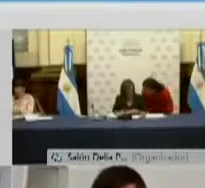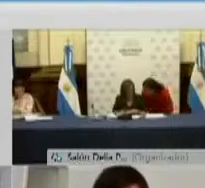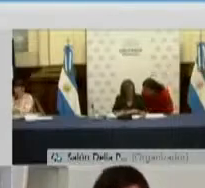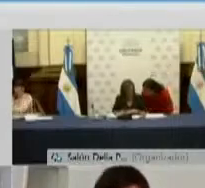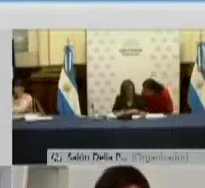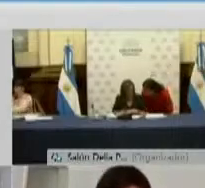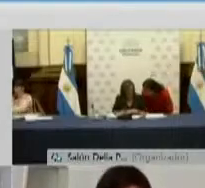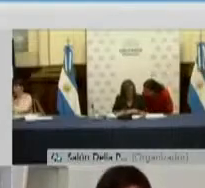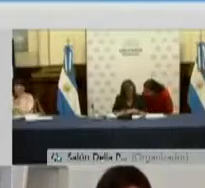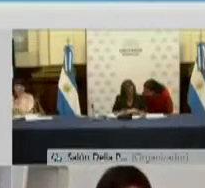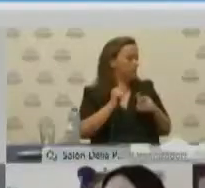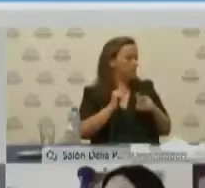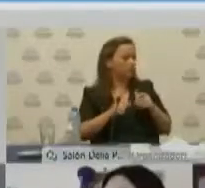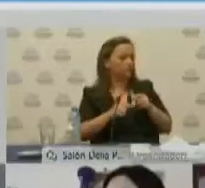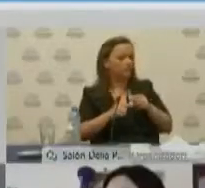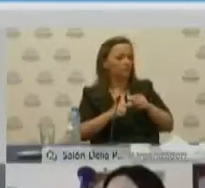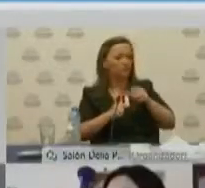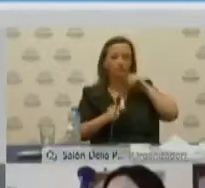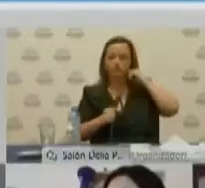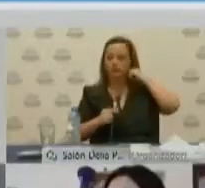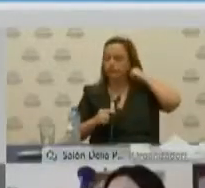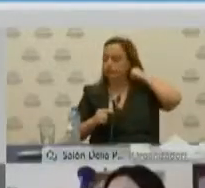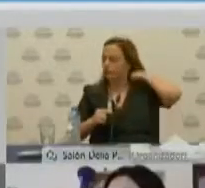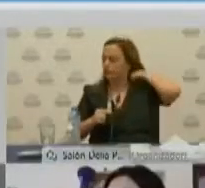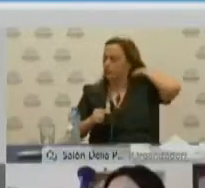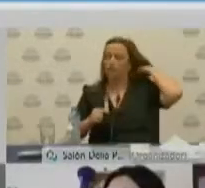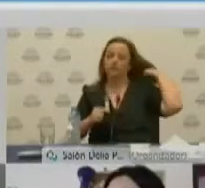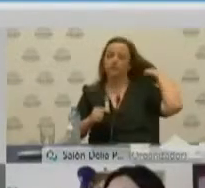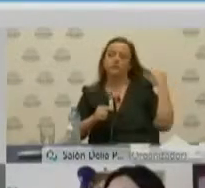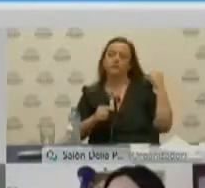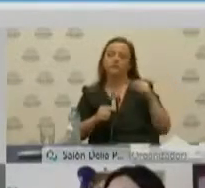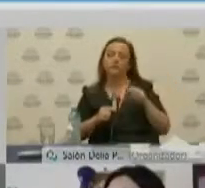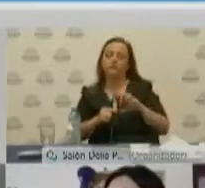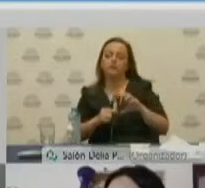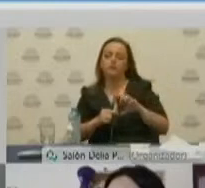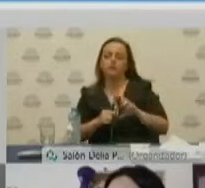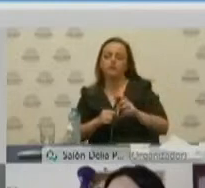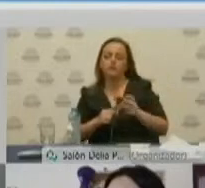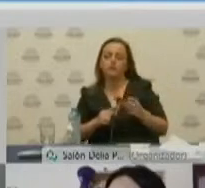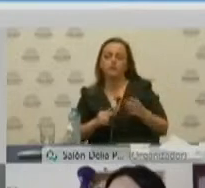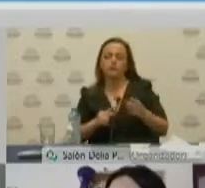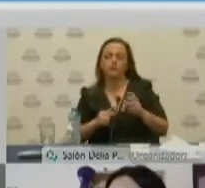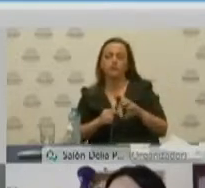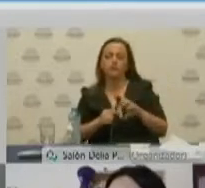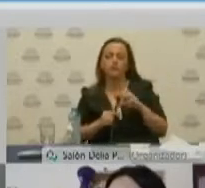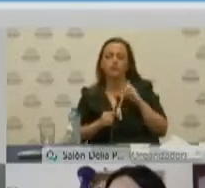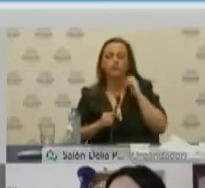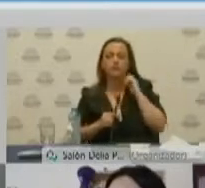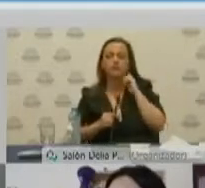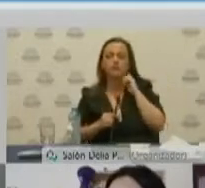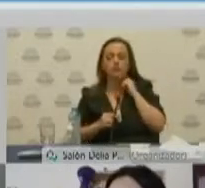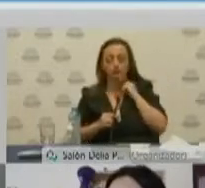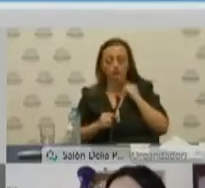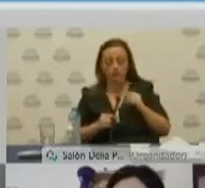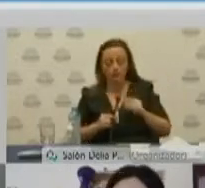elimina una causa de muerte por su parte el padre Pepe citó al papa Francisco y aseguró